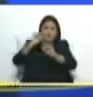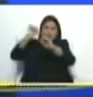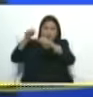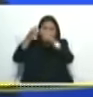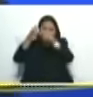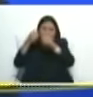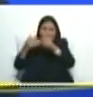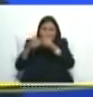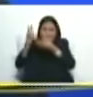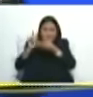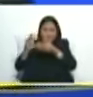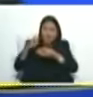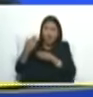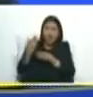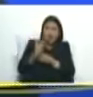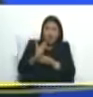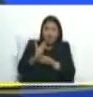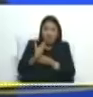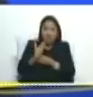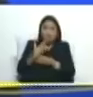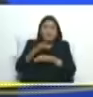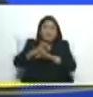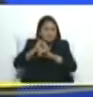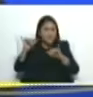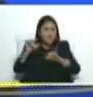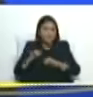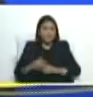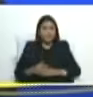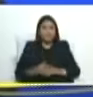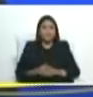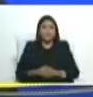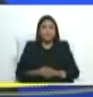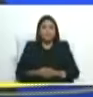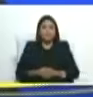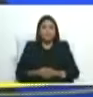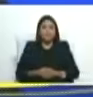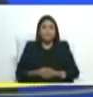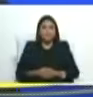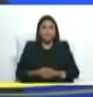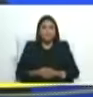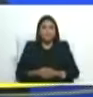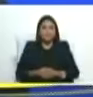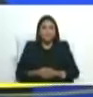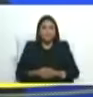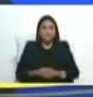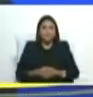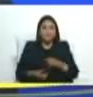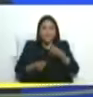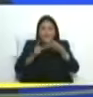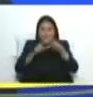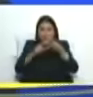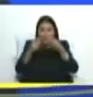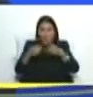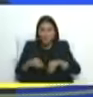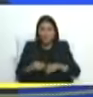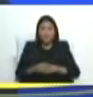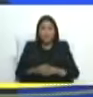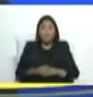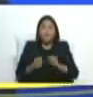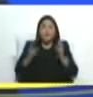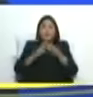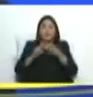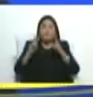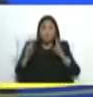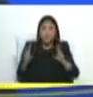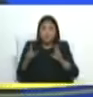sanciones contra Venezuela la condena enérgica a las sanciones criminales el tercer consenso la paz